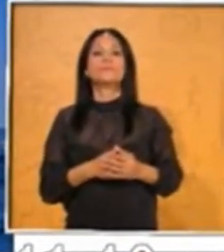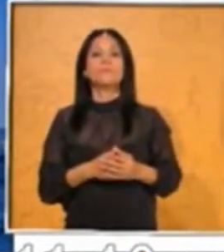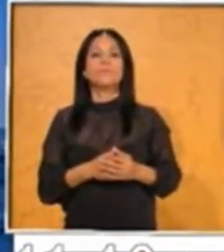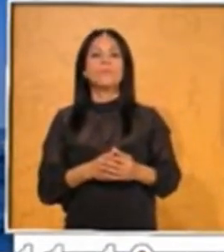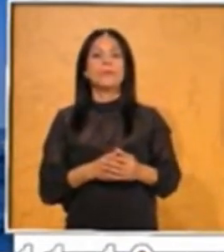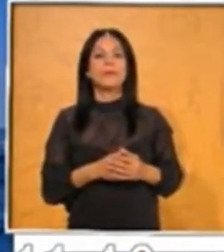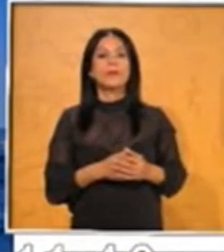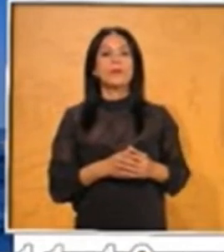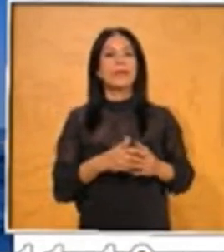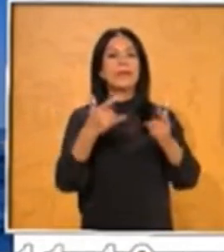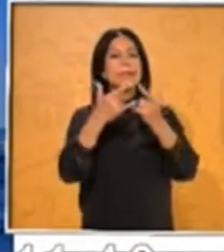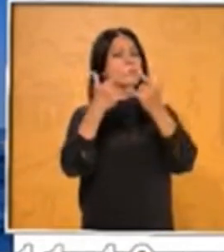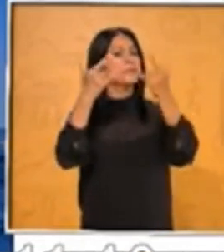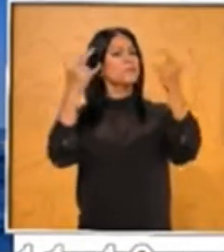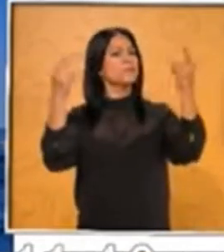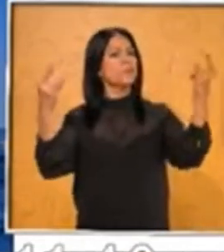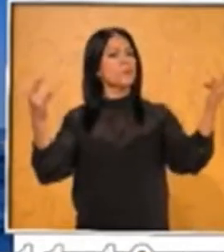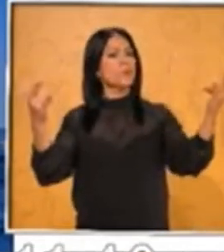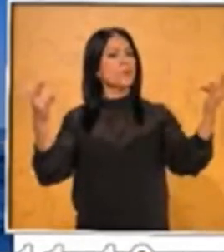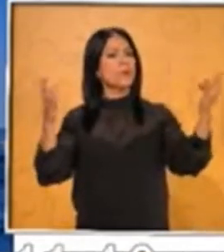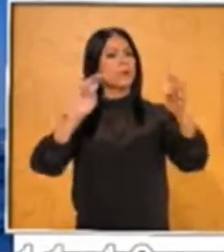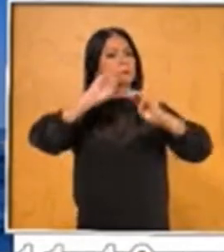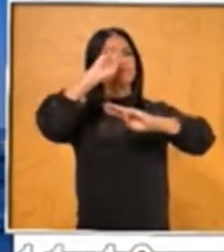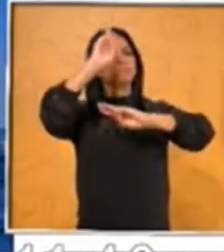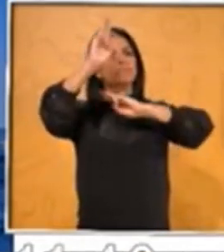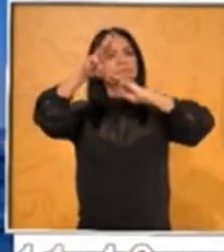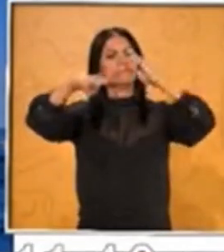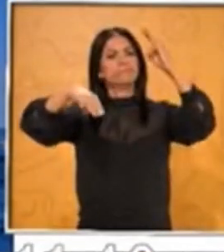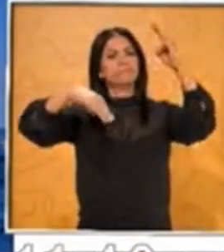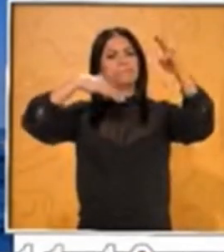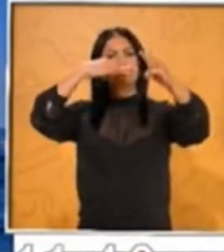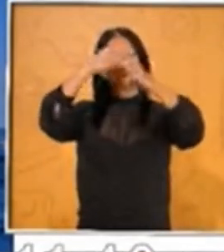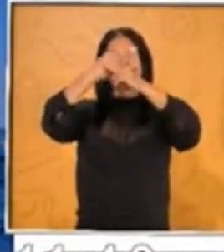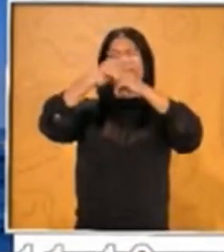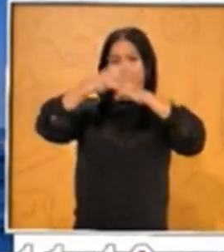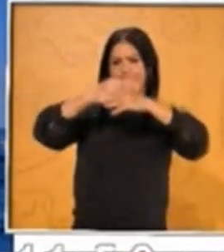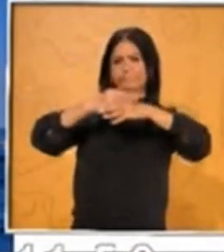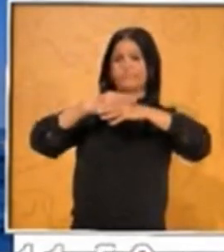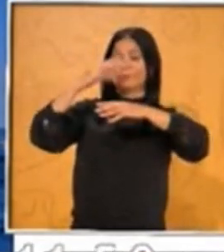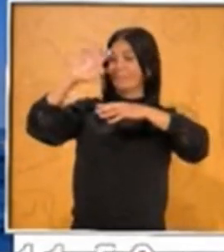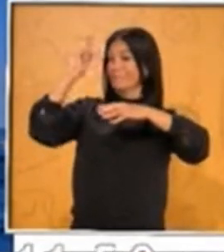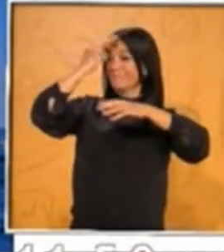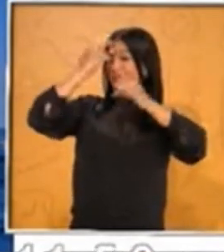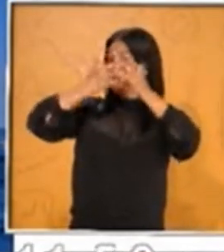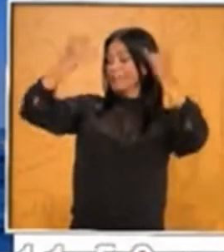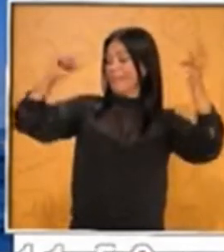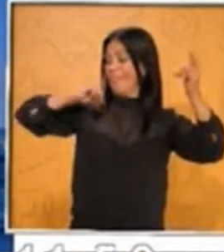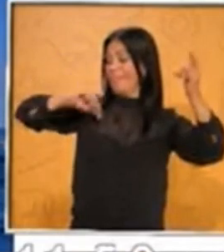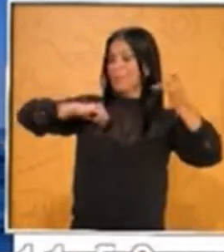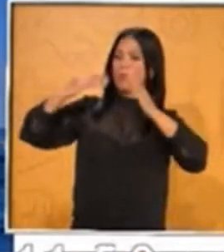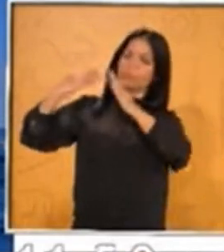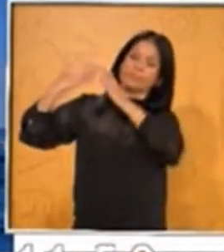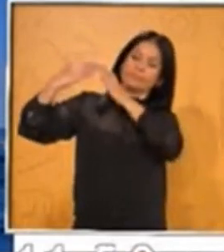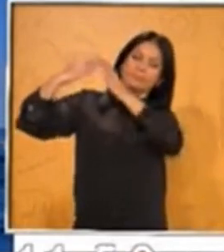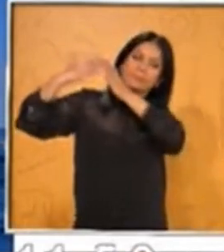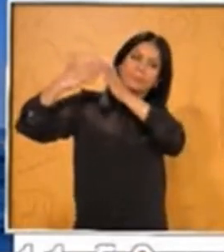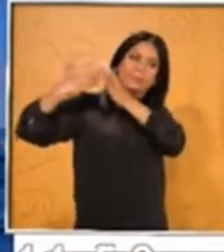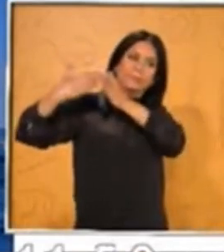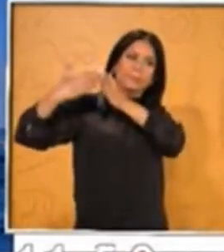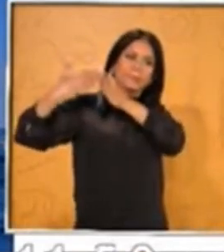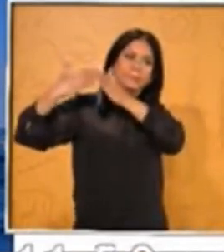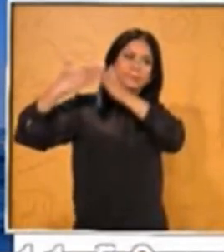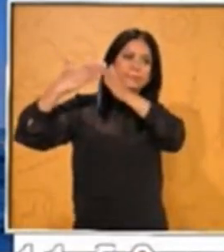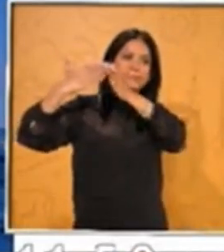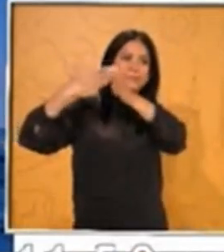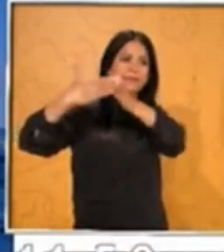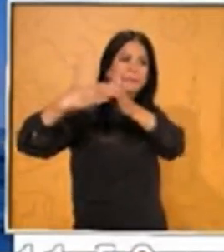parte de la historia universal desde que Cristóbal Colón conquista, porque fue el conquistador de